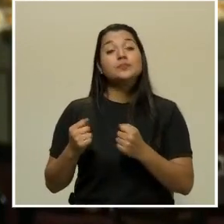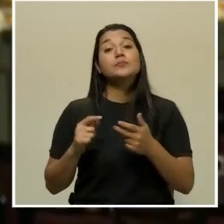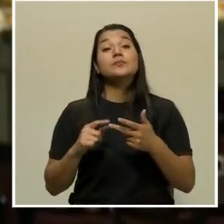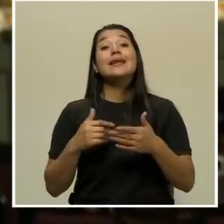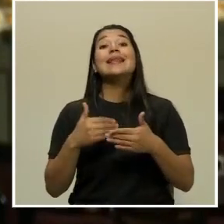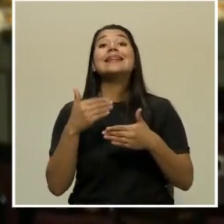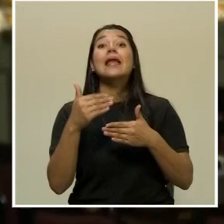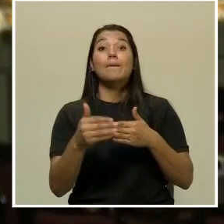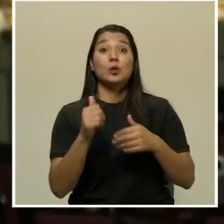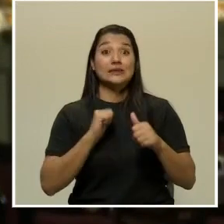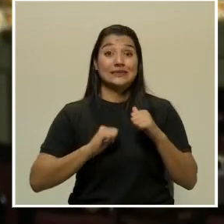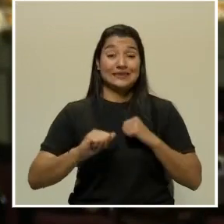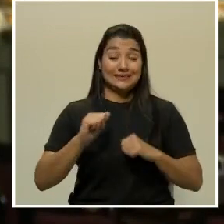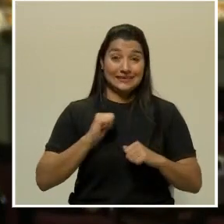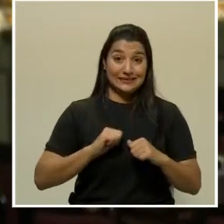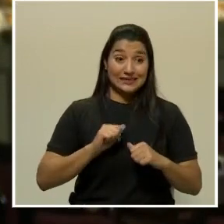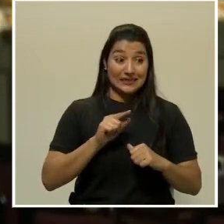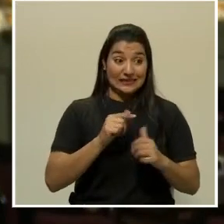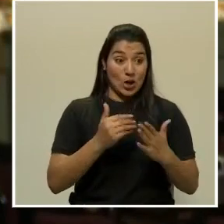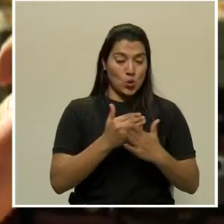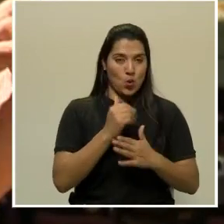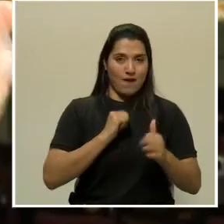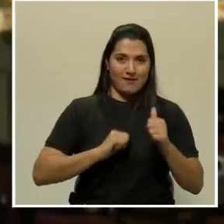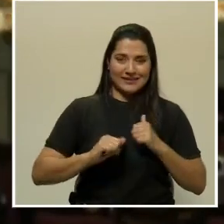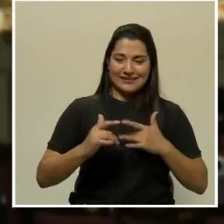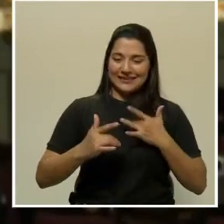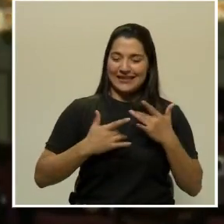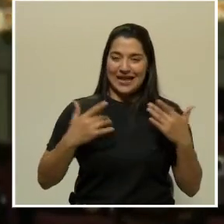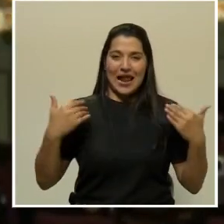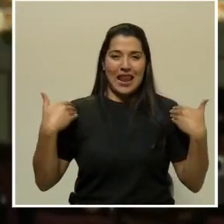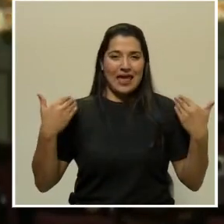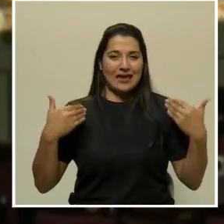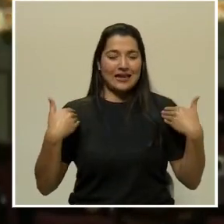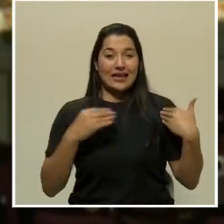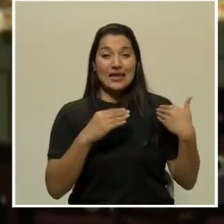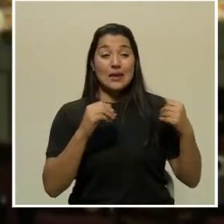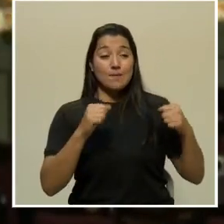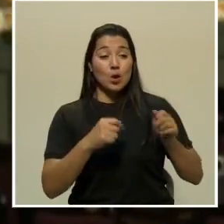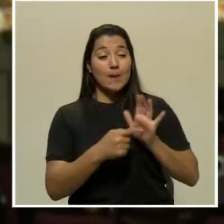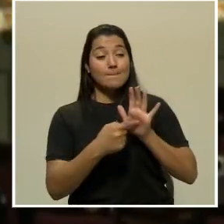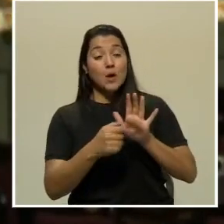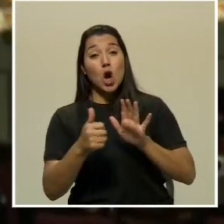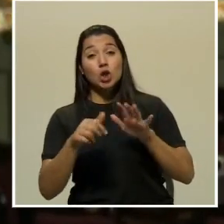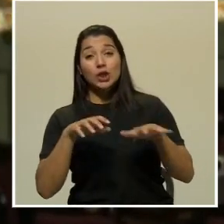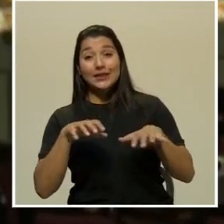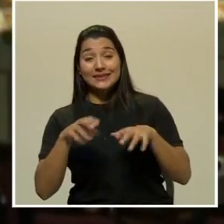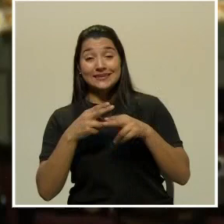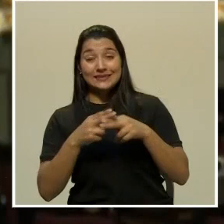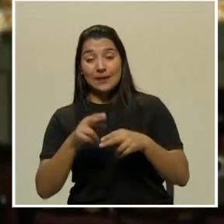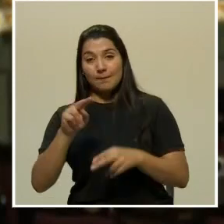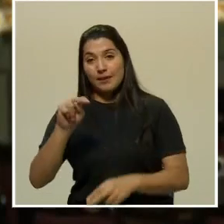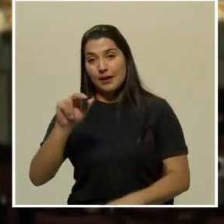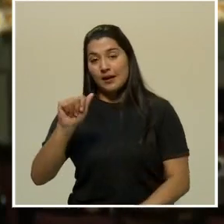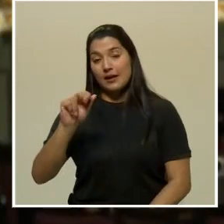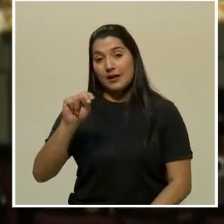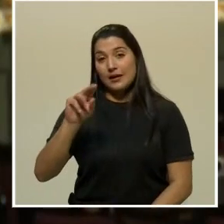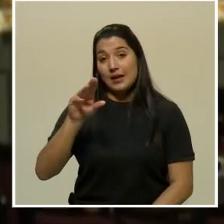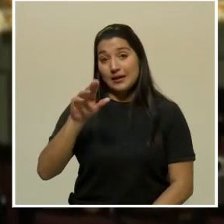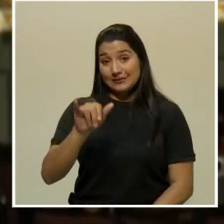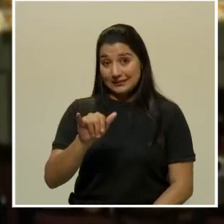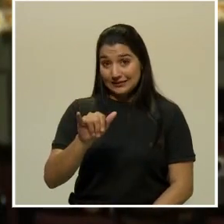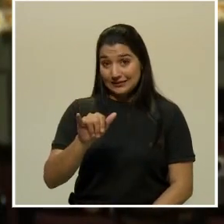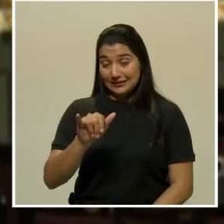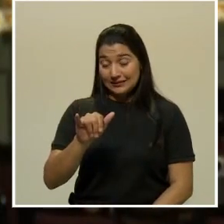luego de ese estreno, que nos da mucha alegría, y de la presentación de otro espectáculo que se llama Nancy, vamos